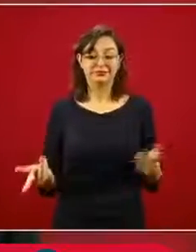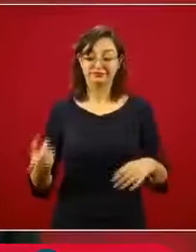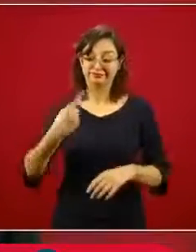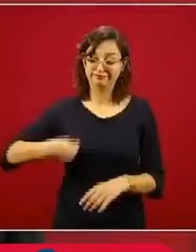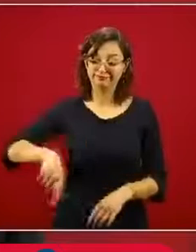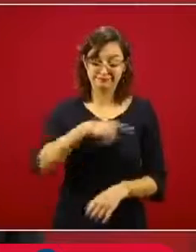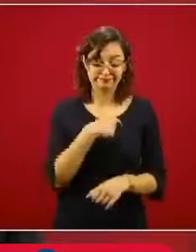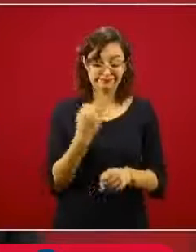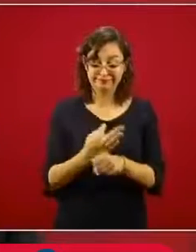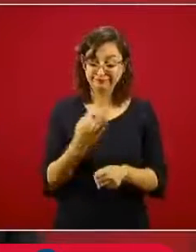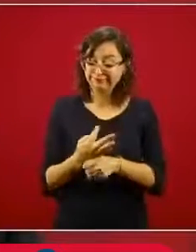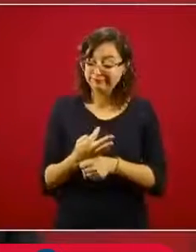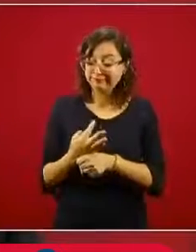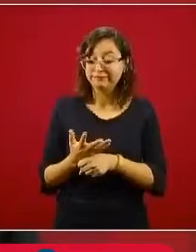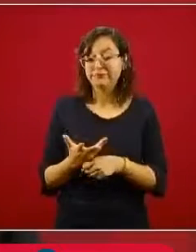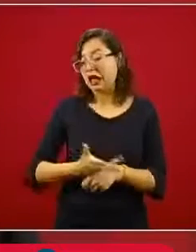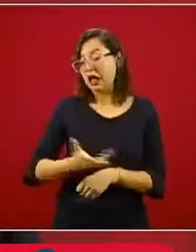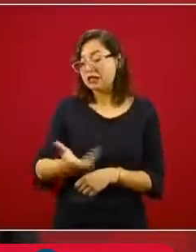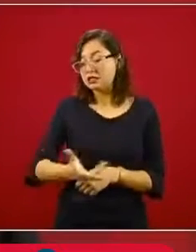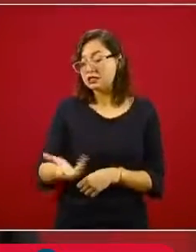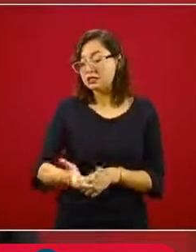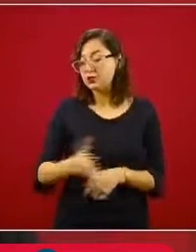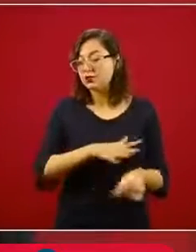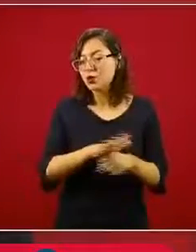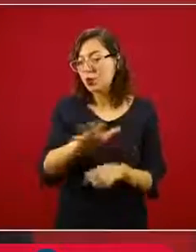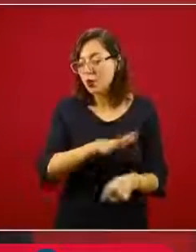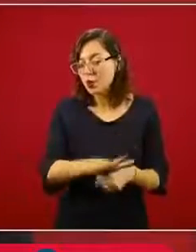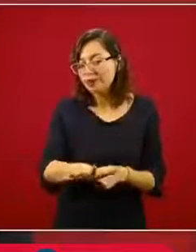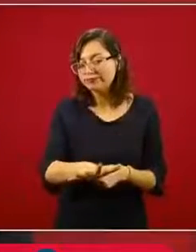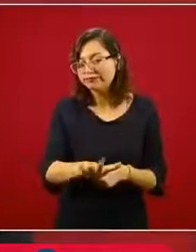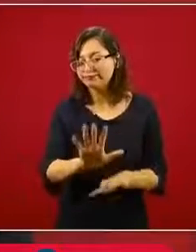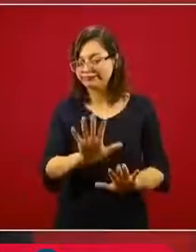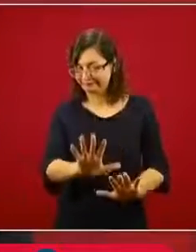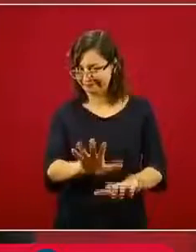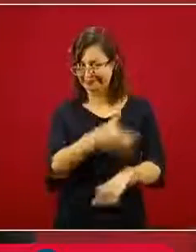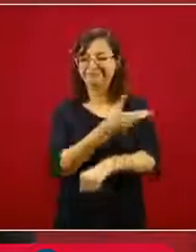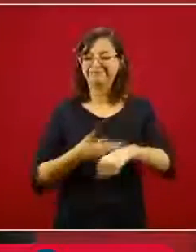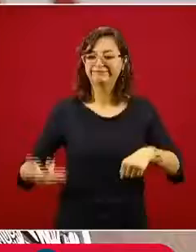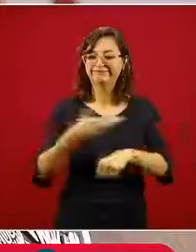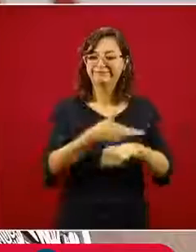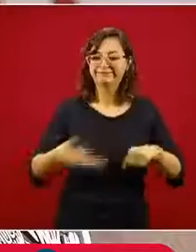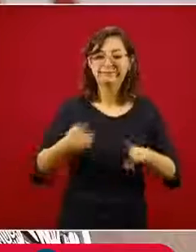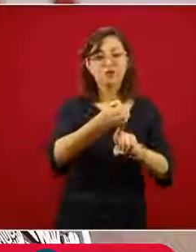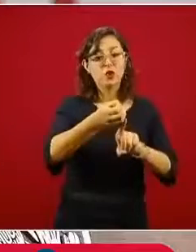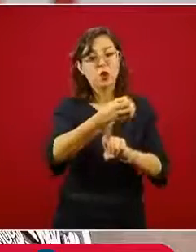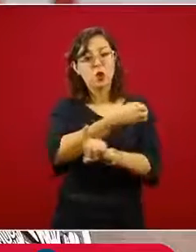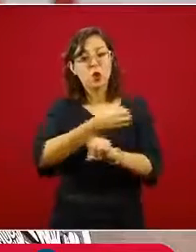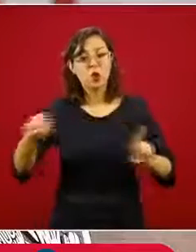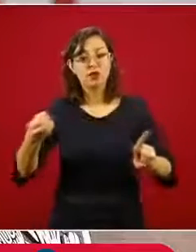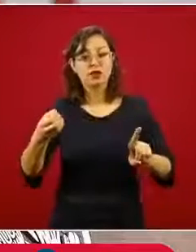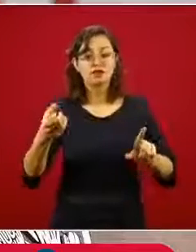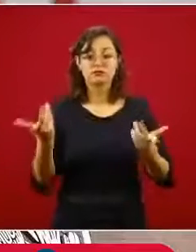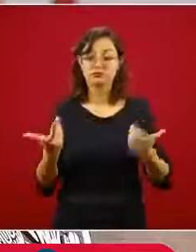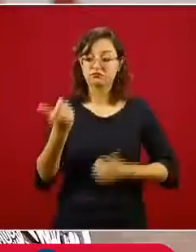es poner orden y que haya piso